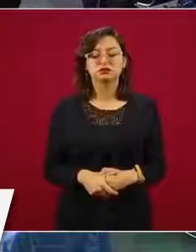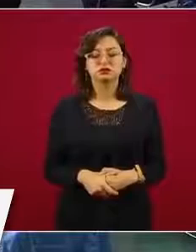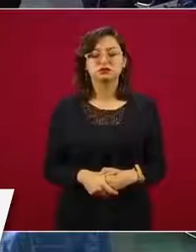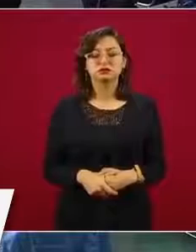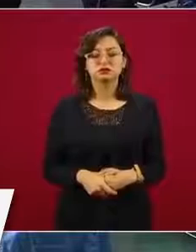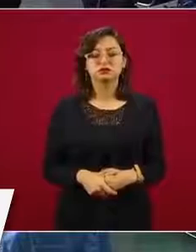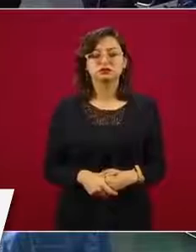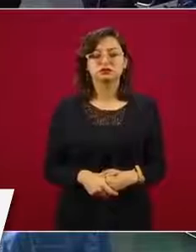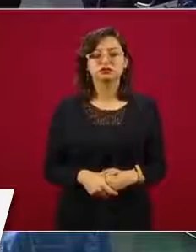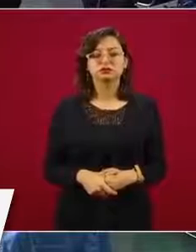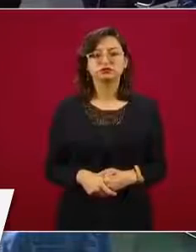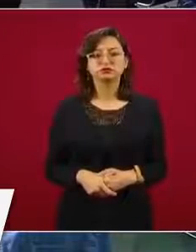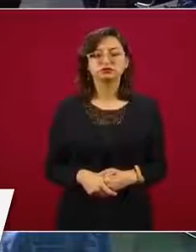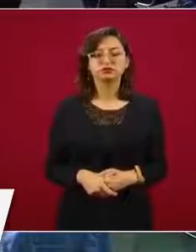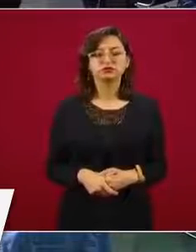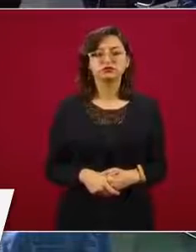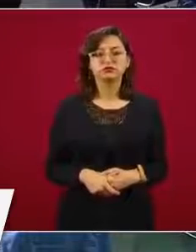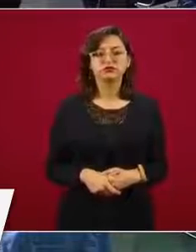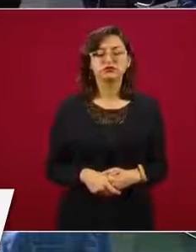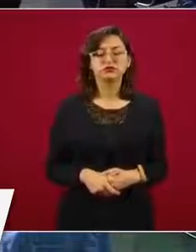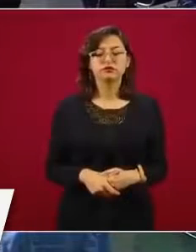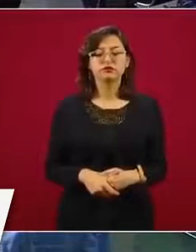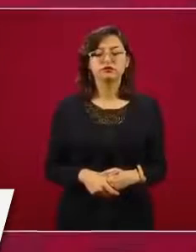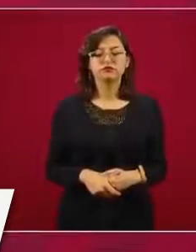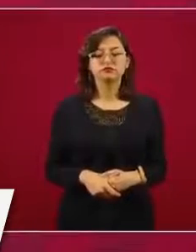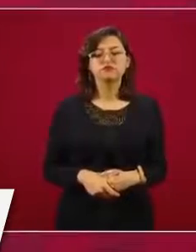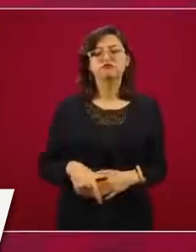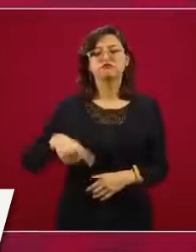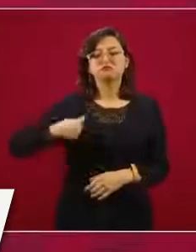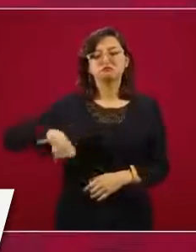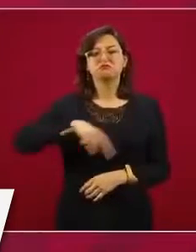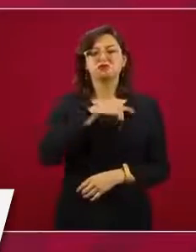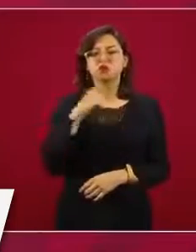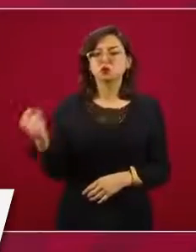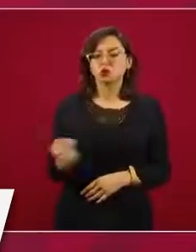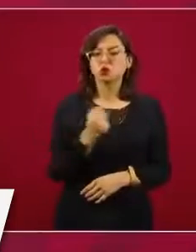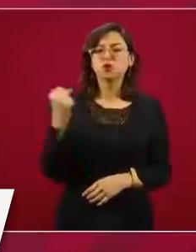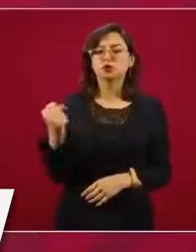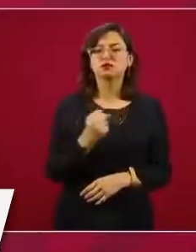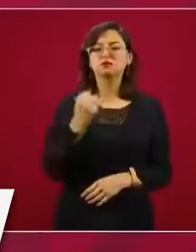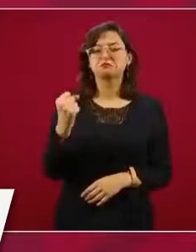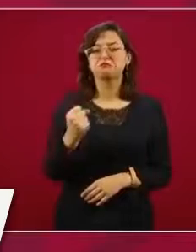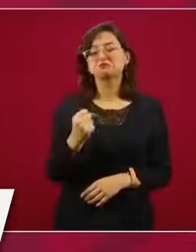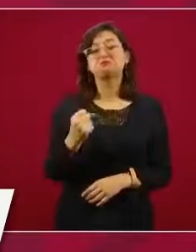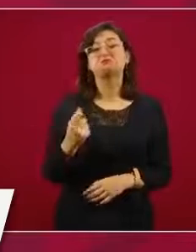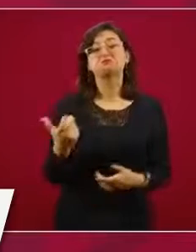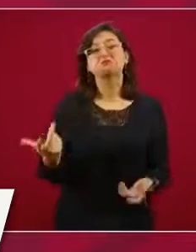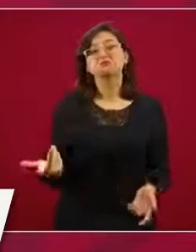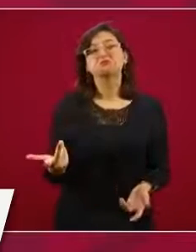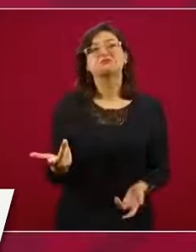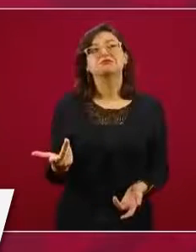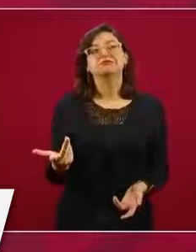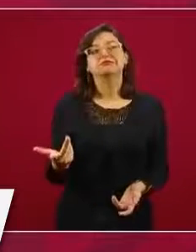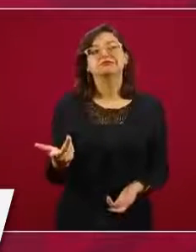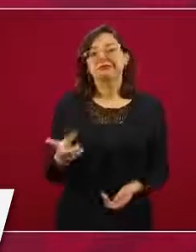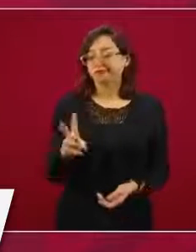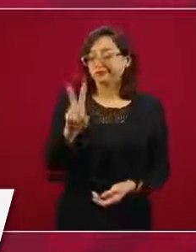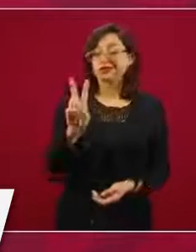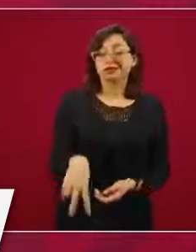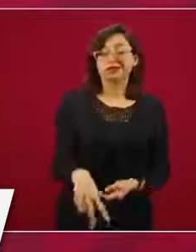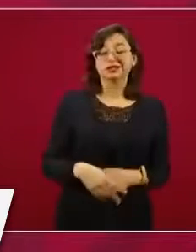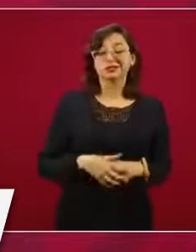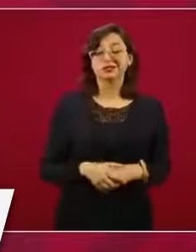con suerte, decía yo, porque la suerte también cuenta.